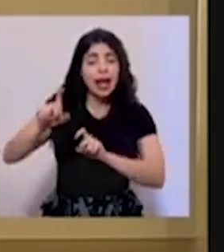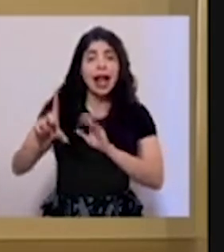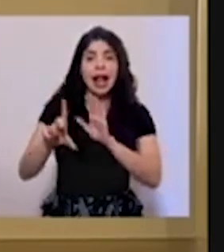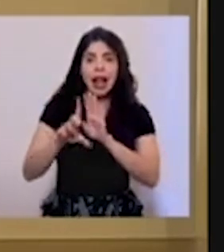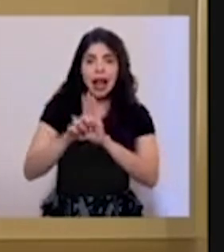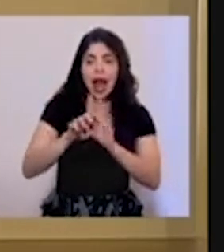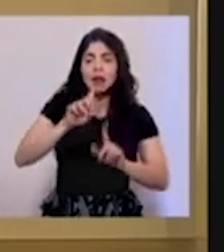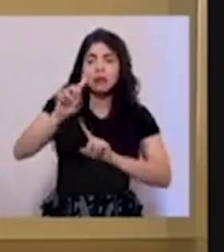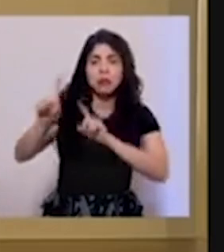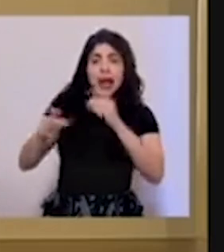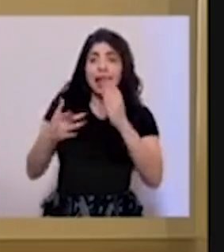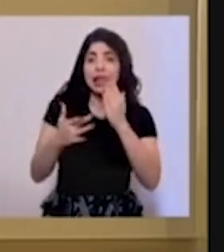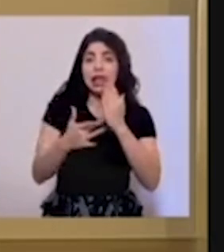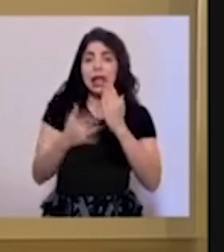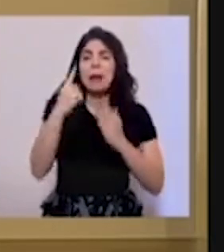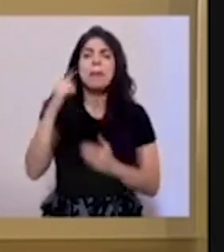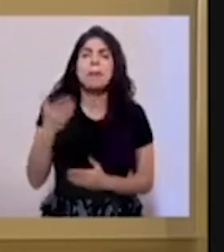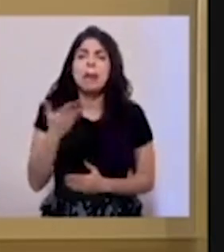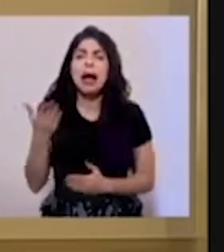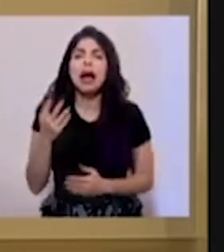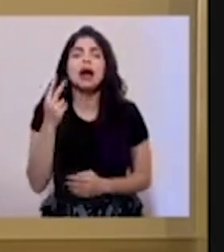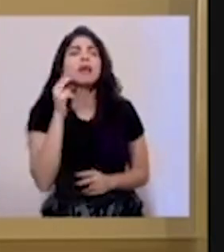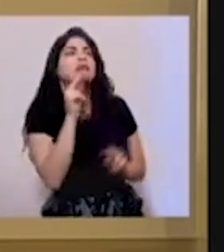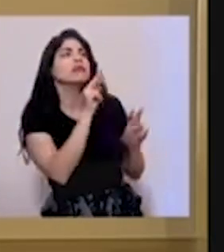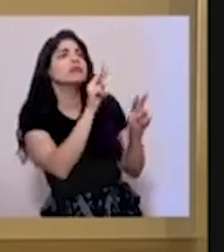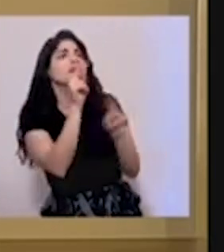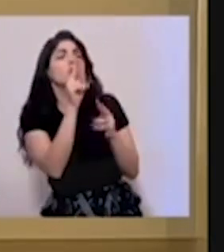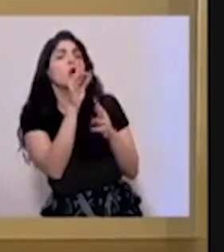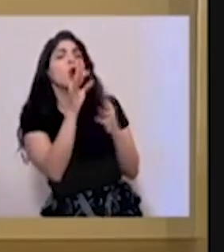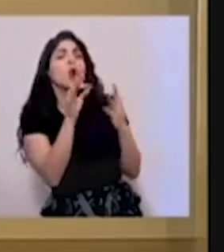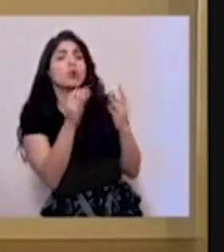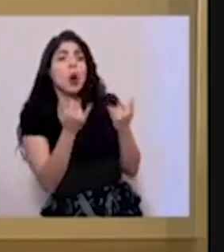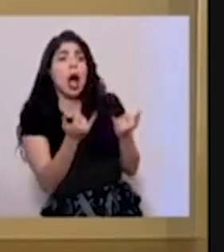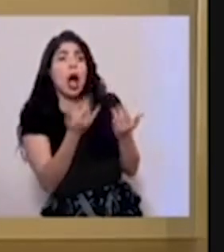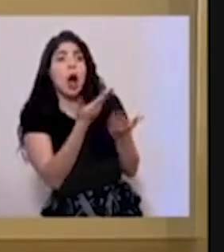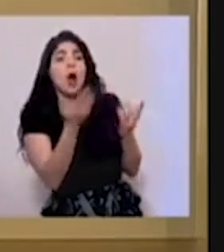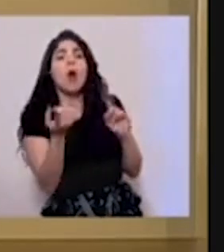técnicas para ver cuáles son las mejores opciones en este momento.